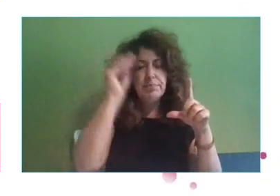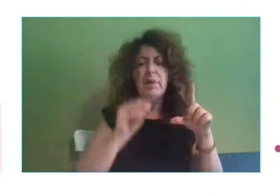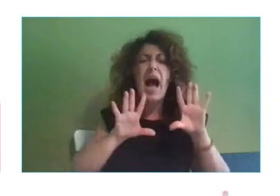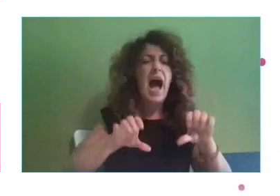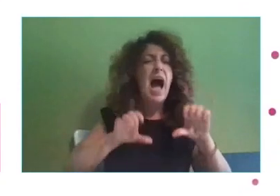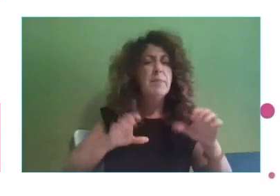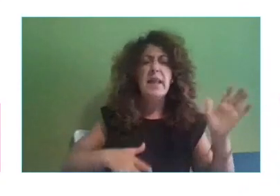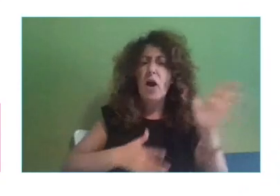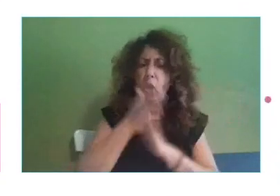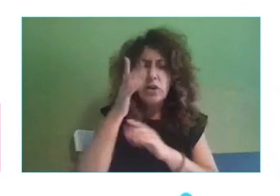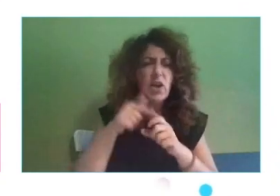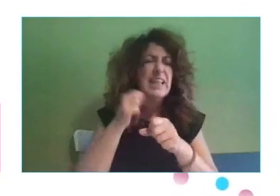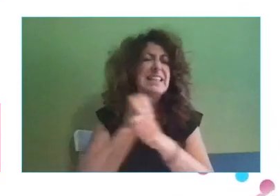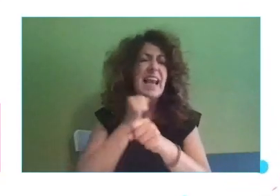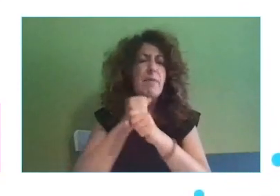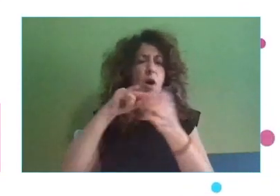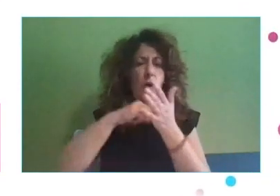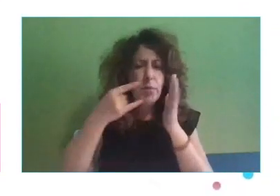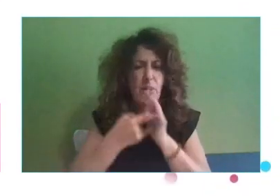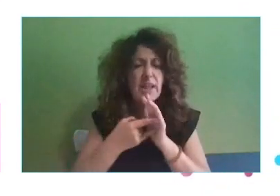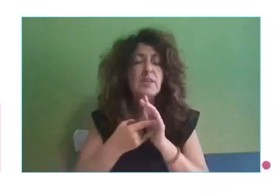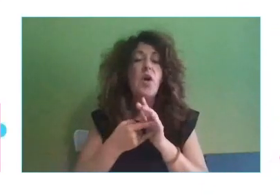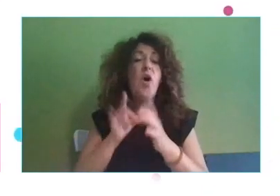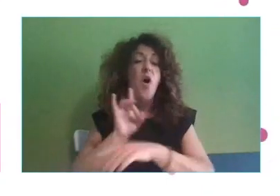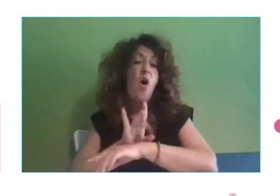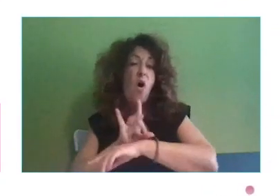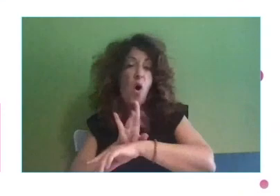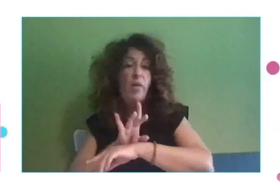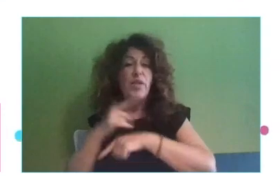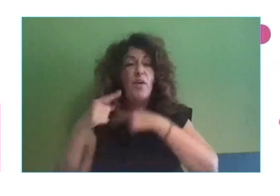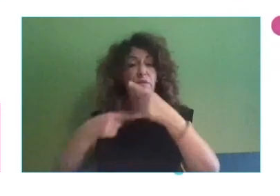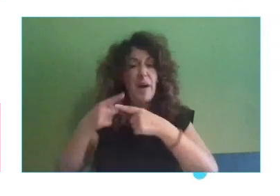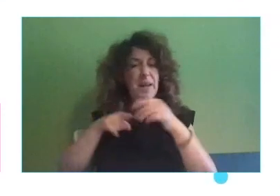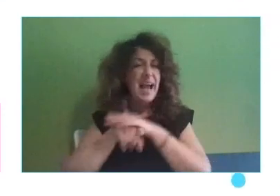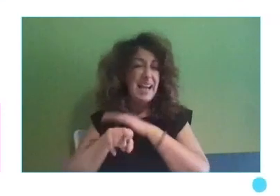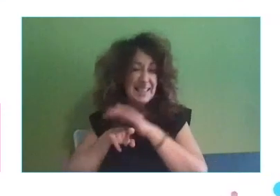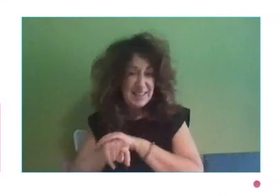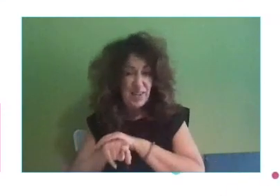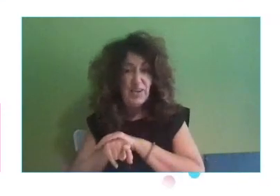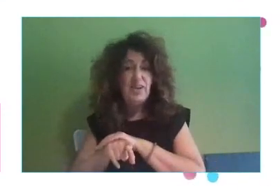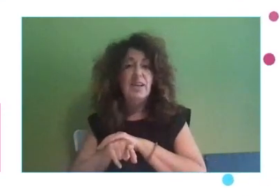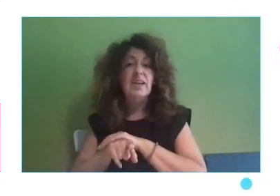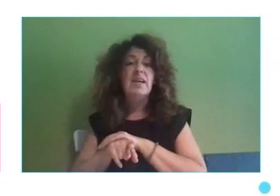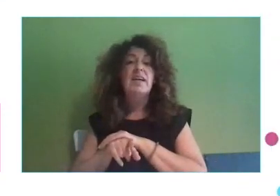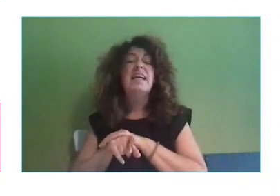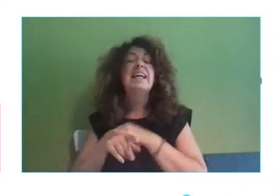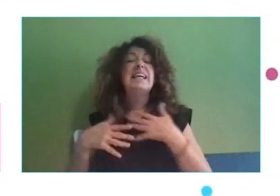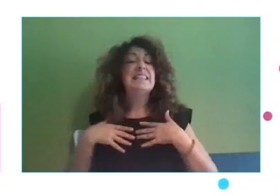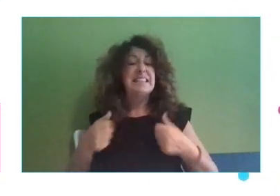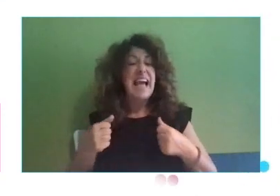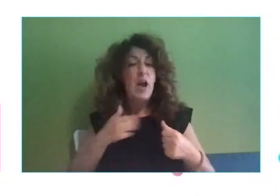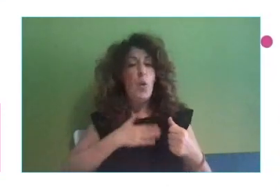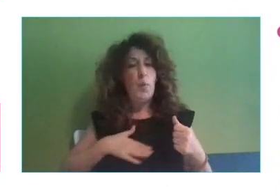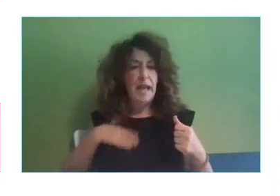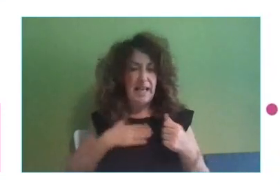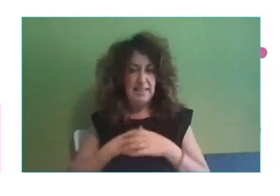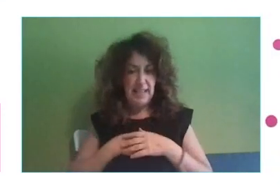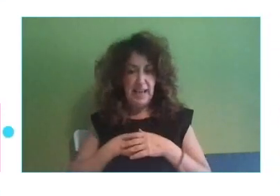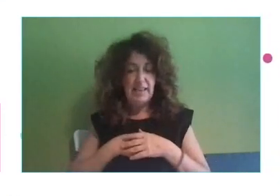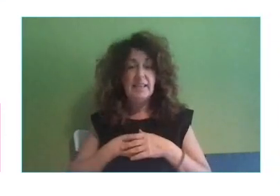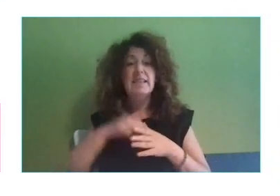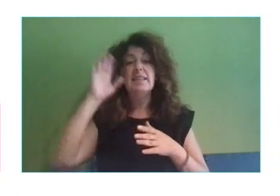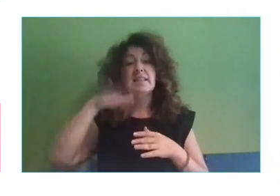proyectos, gestión de ocio y tu familia, clave. Y lo estamos viendo también los deportistas de élite, Salud y bienestar, ¿no? Y levantar la cabeza y